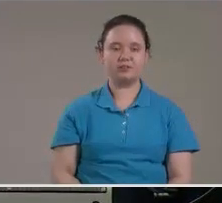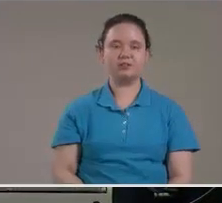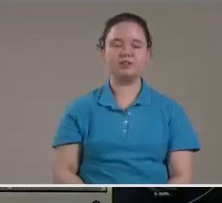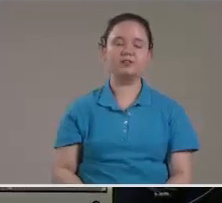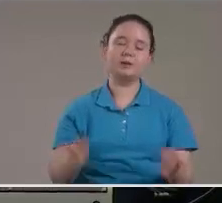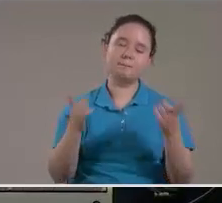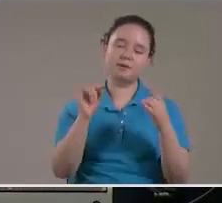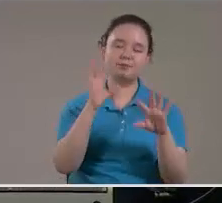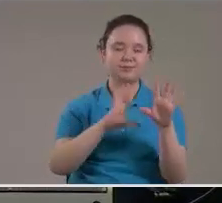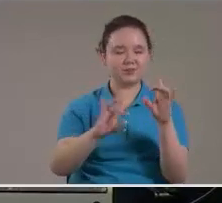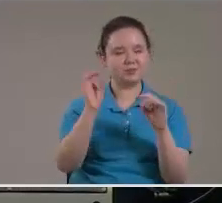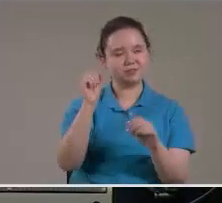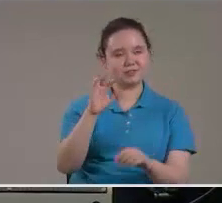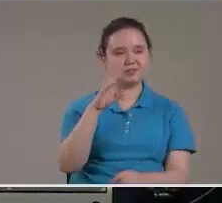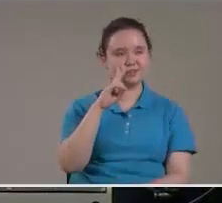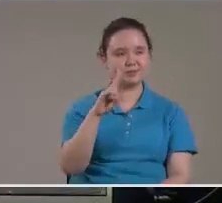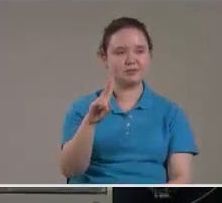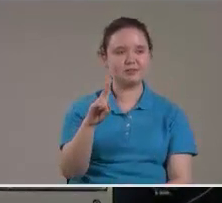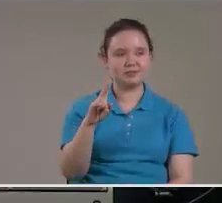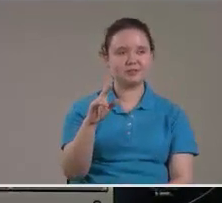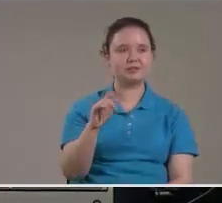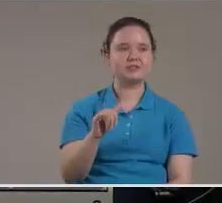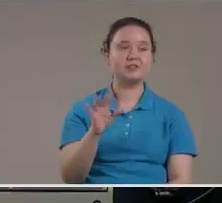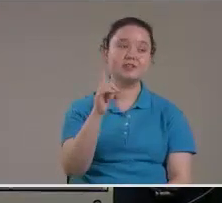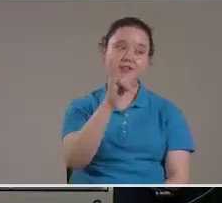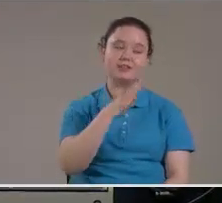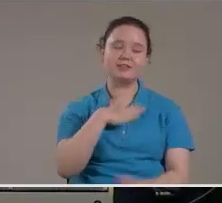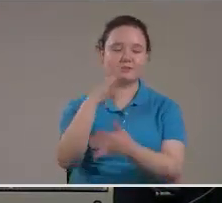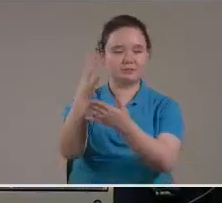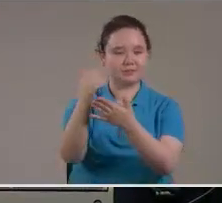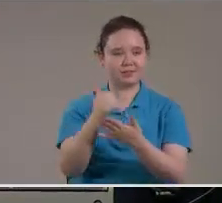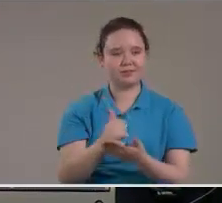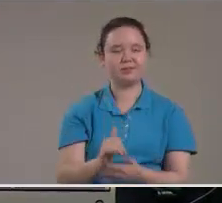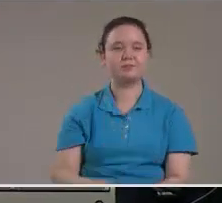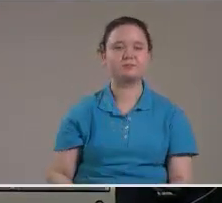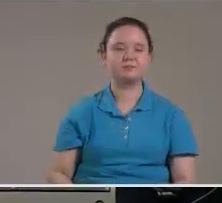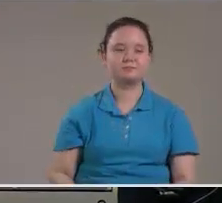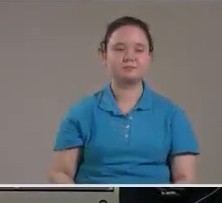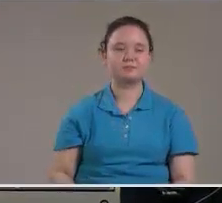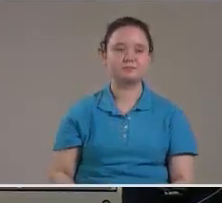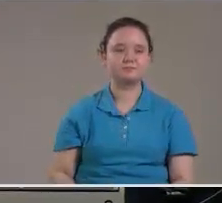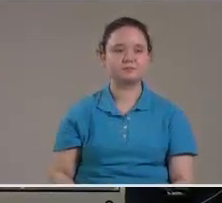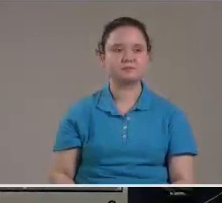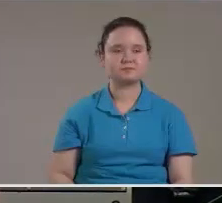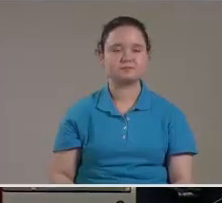Pero algunos Si lo van a ver Y eso Me van a hacer Favor de decirle A todos los demás Que